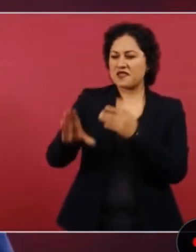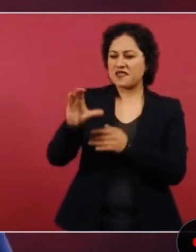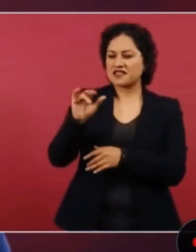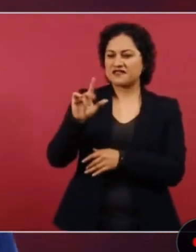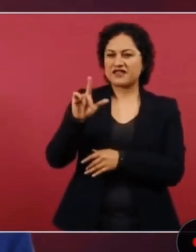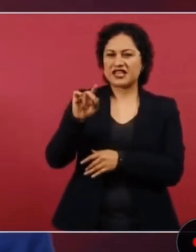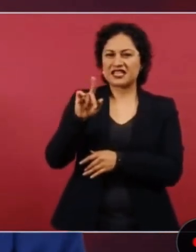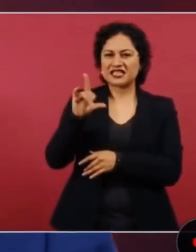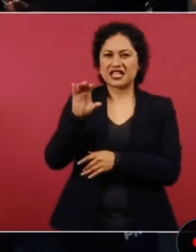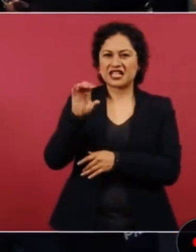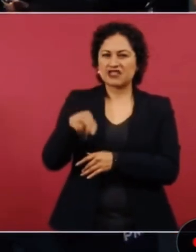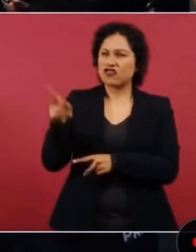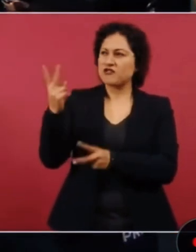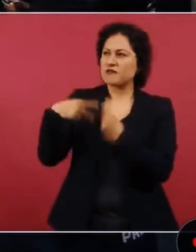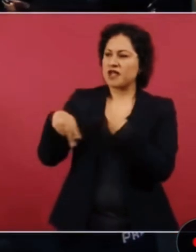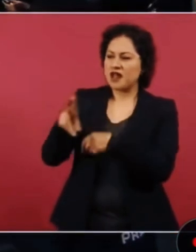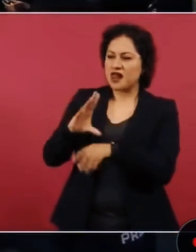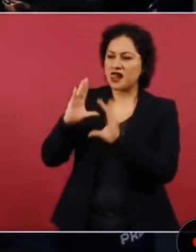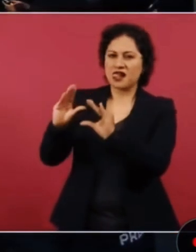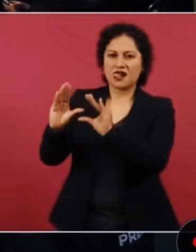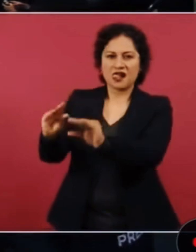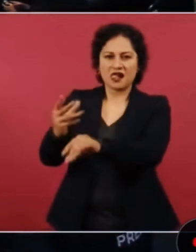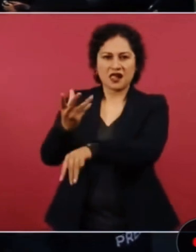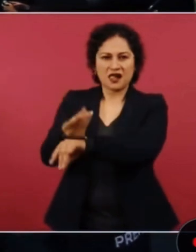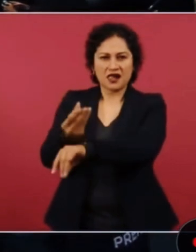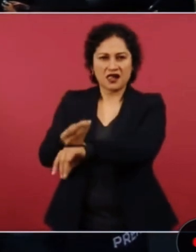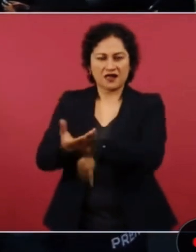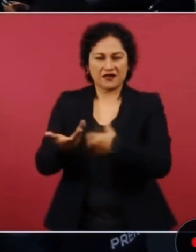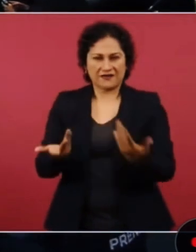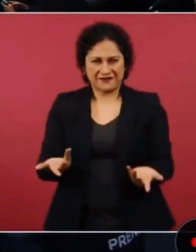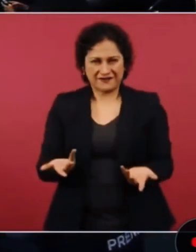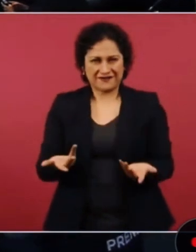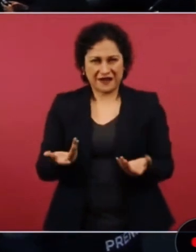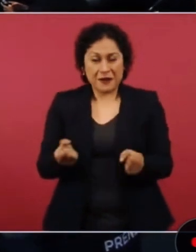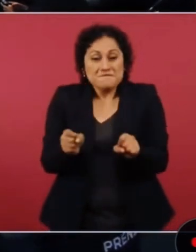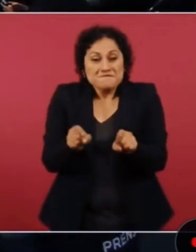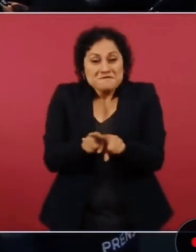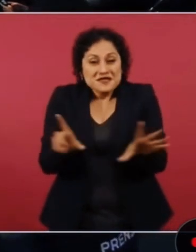Y se utilizaba el término, concepto, cultura,